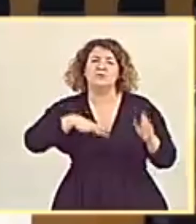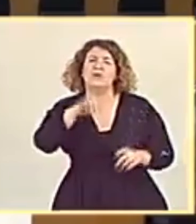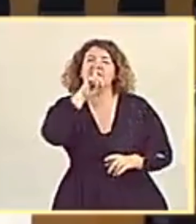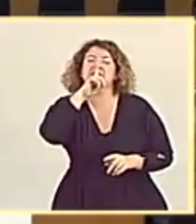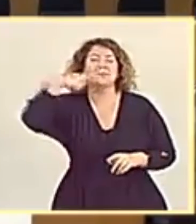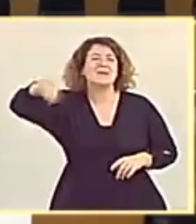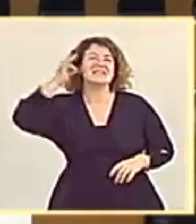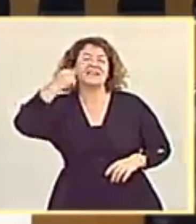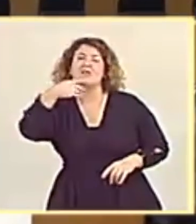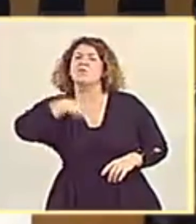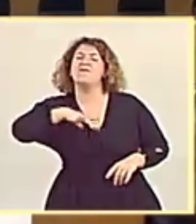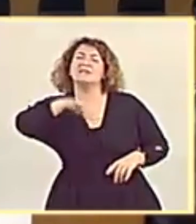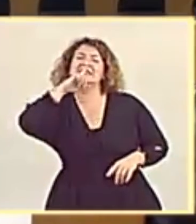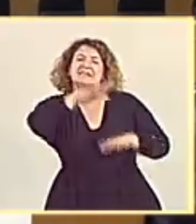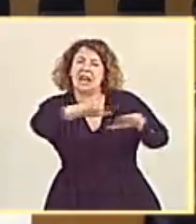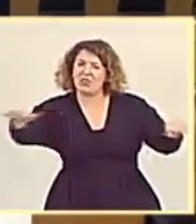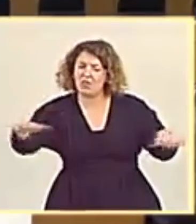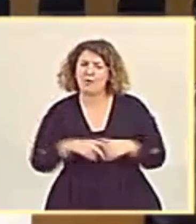Silencio, señorías, por favor.